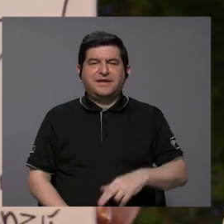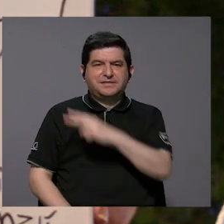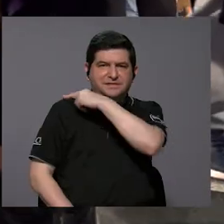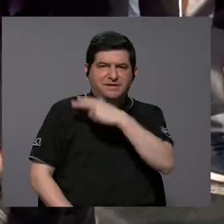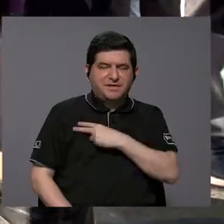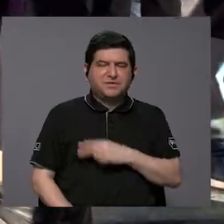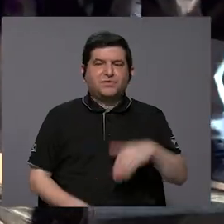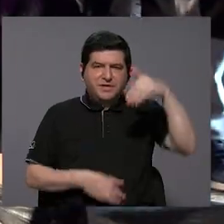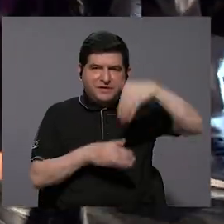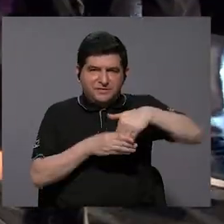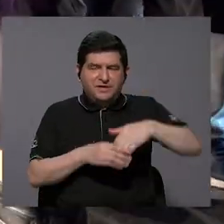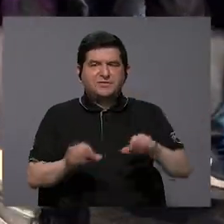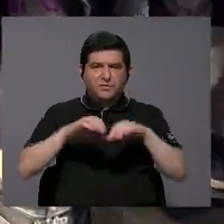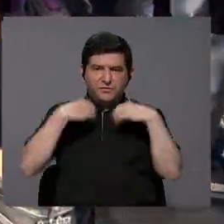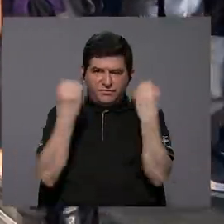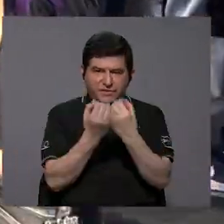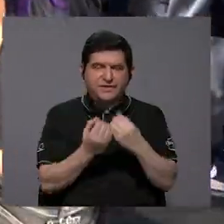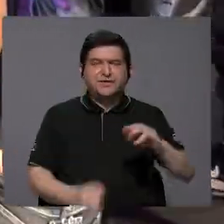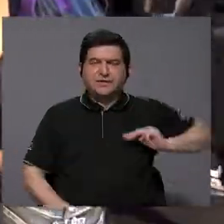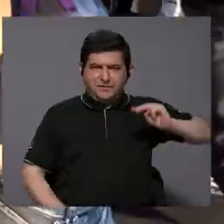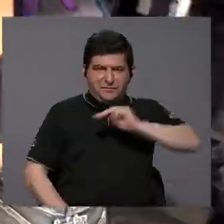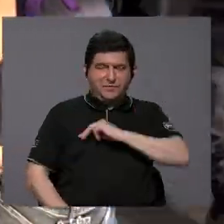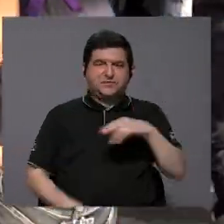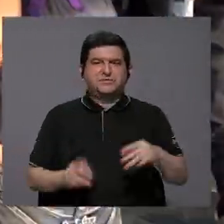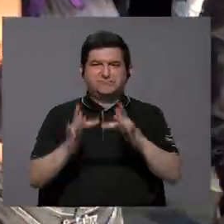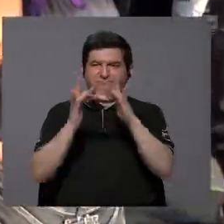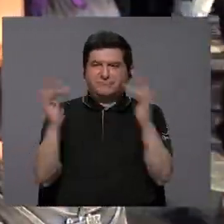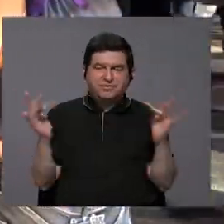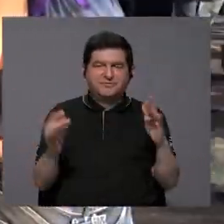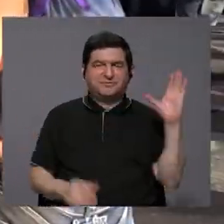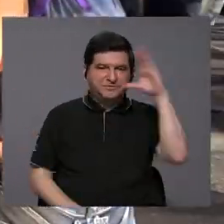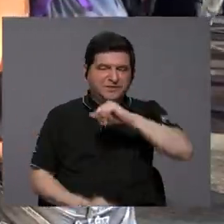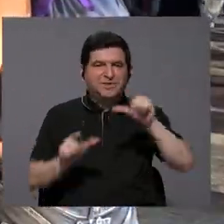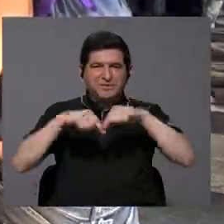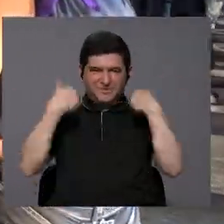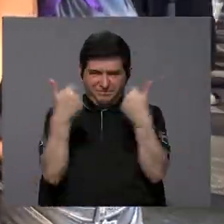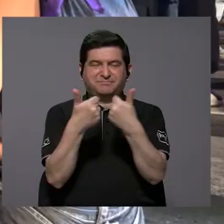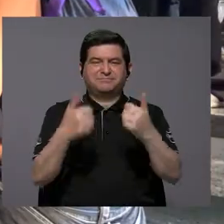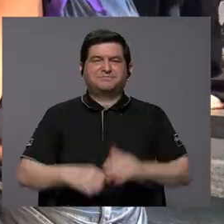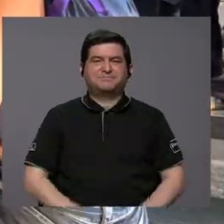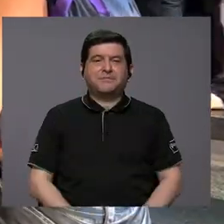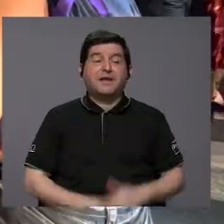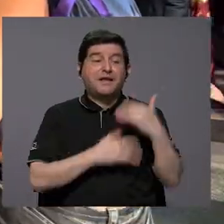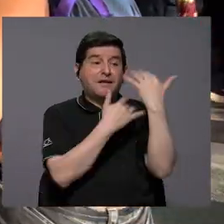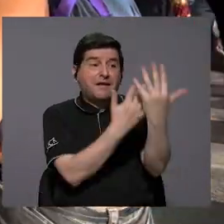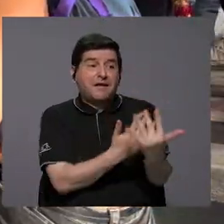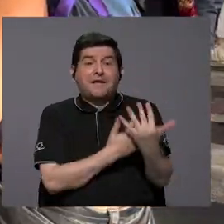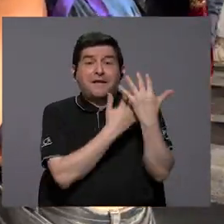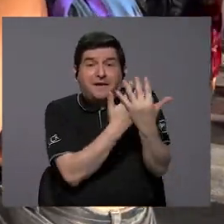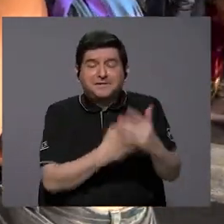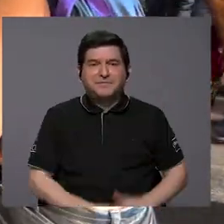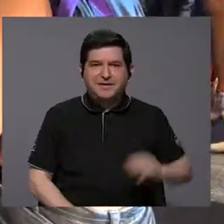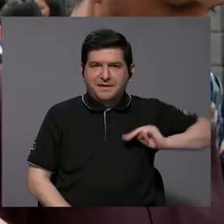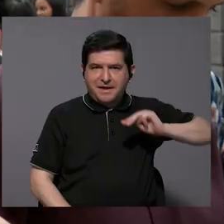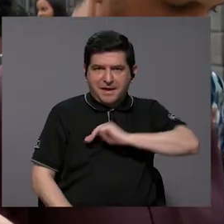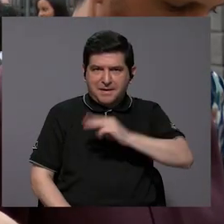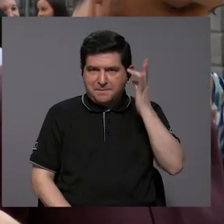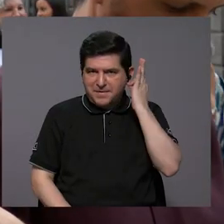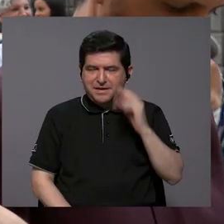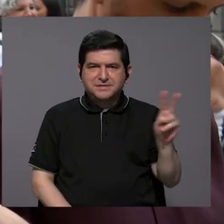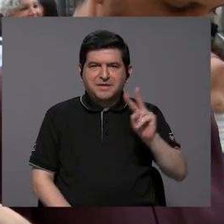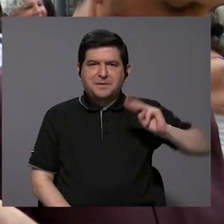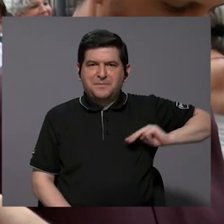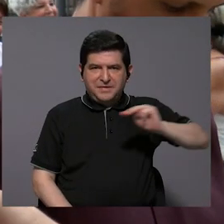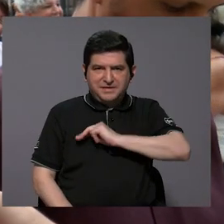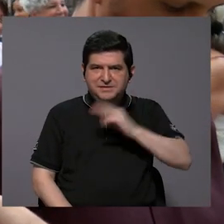despido de tres jefaturas de órganos abscritos al ministerio y la desconexión percibida por el sector. Esperamos que tanto la